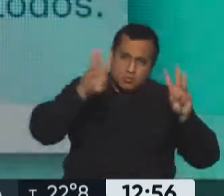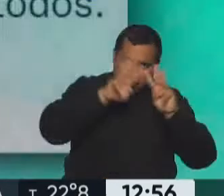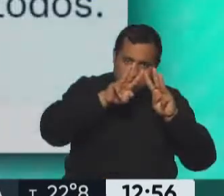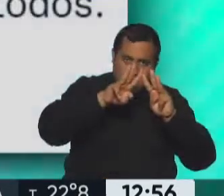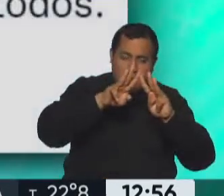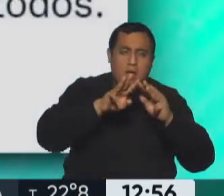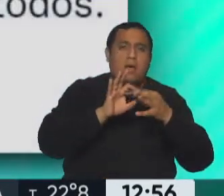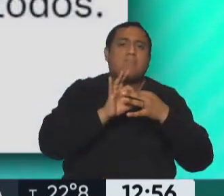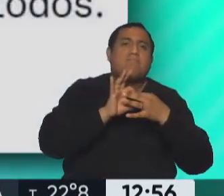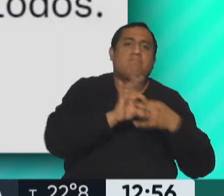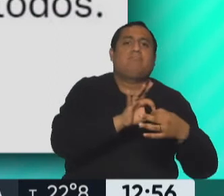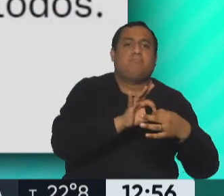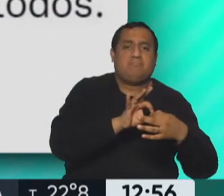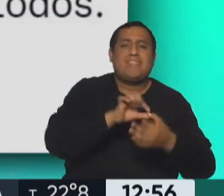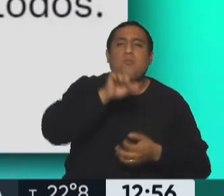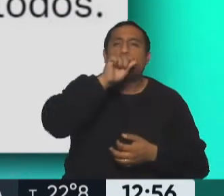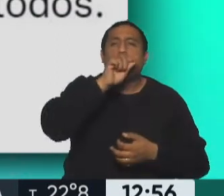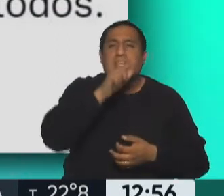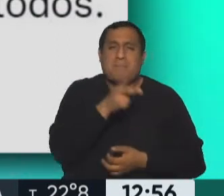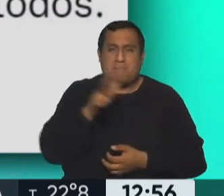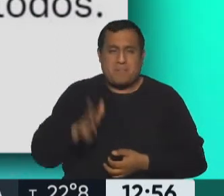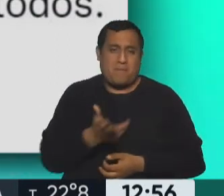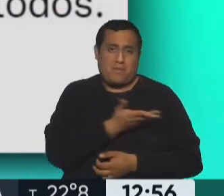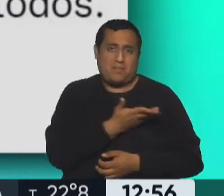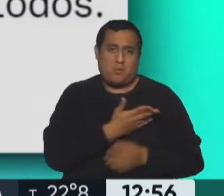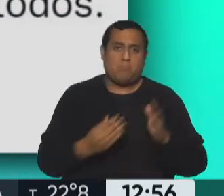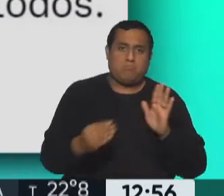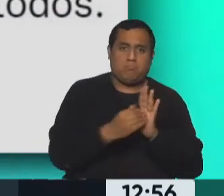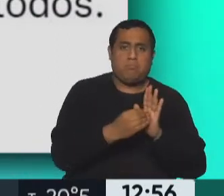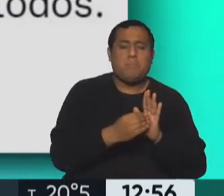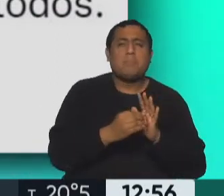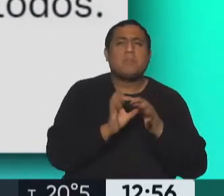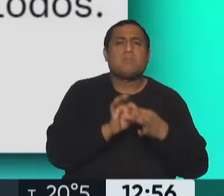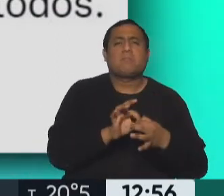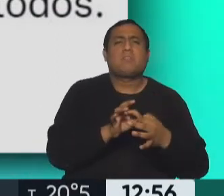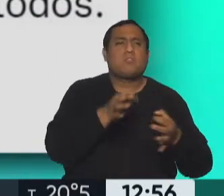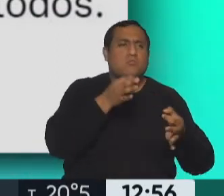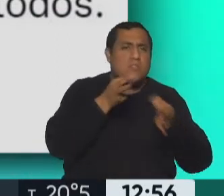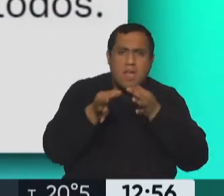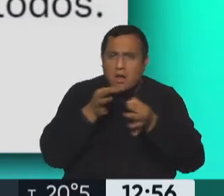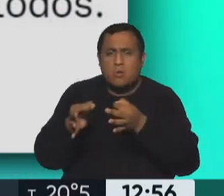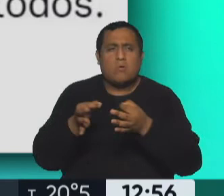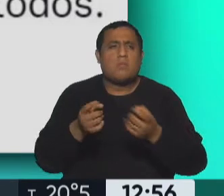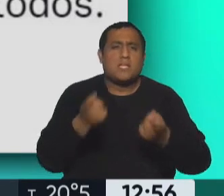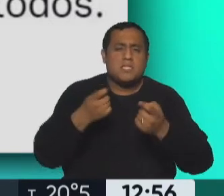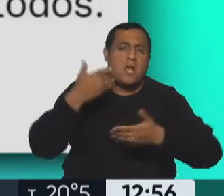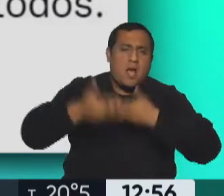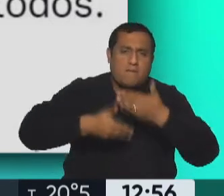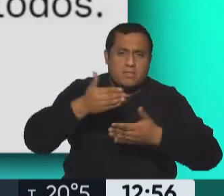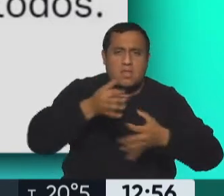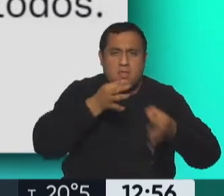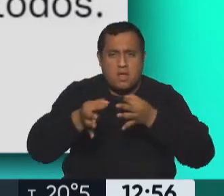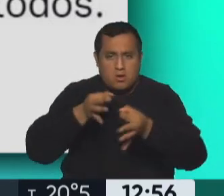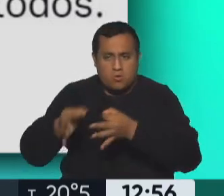nos relaciona con la publicación, a través de su cuenta de Twitter, del Sumo Pontífice, relacionado con el diálogo y con la necesidad de avanzar con el diálogo.